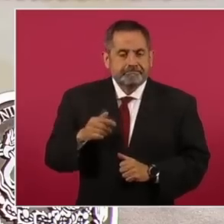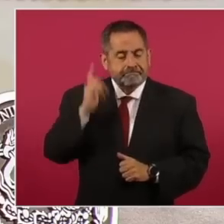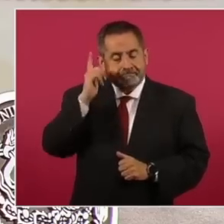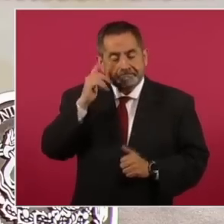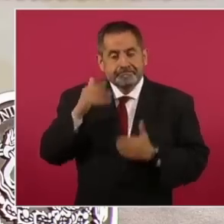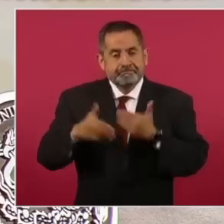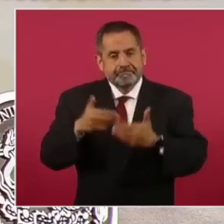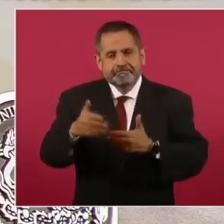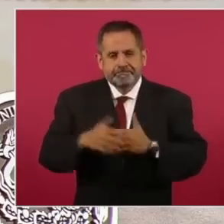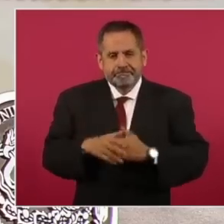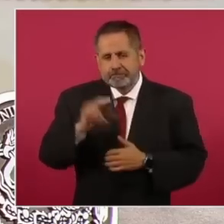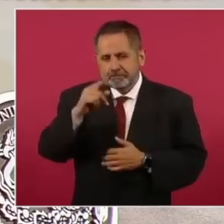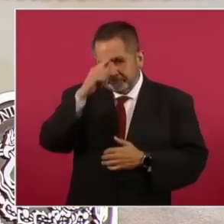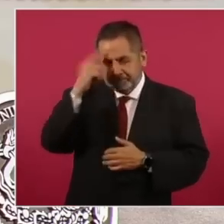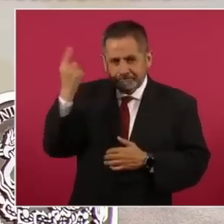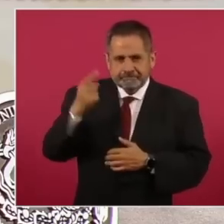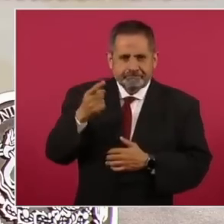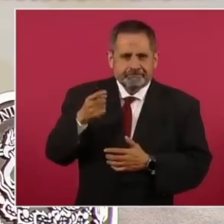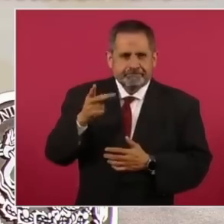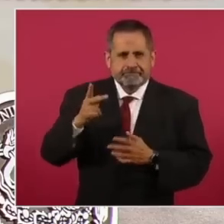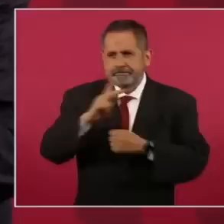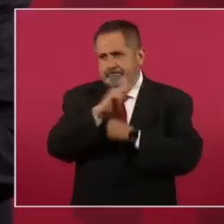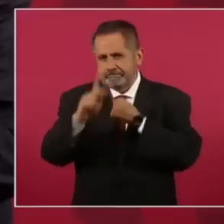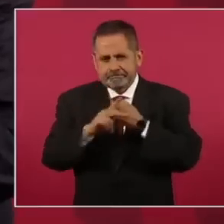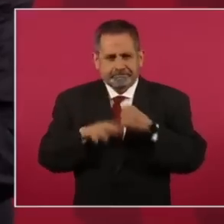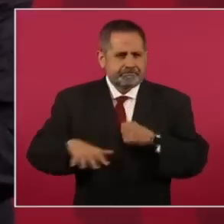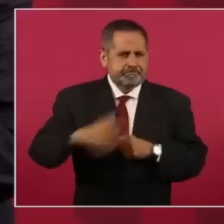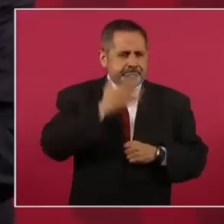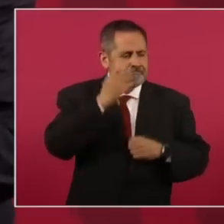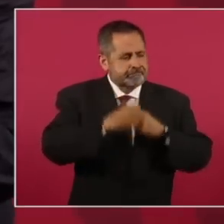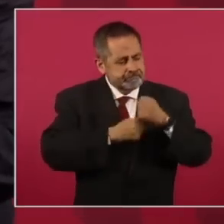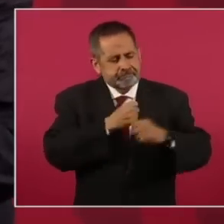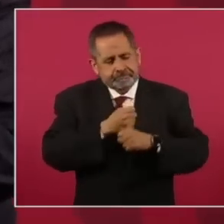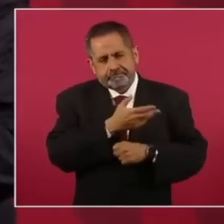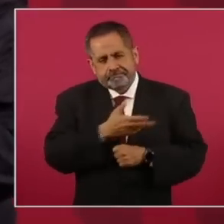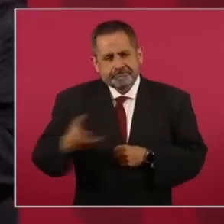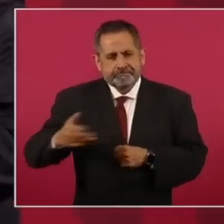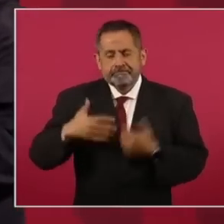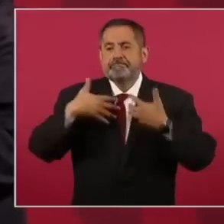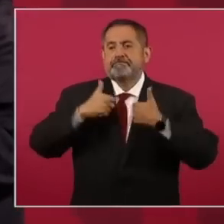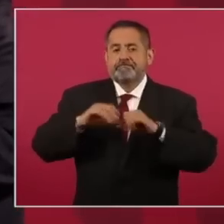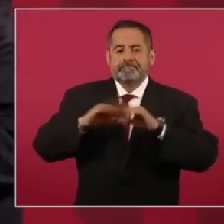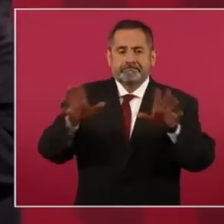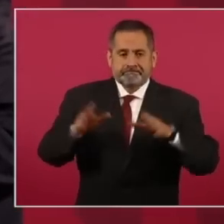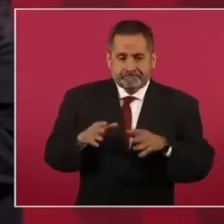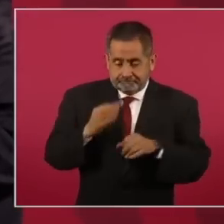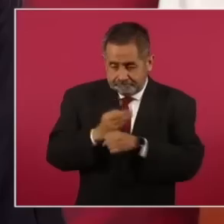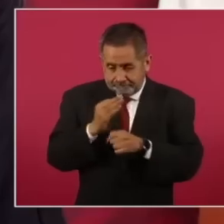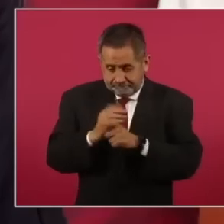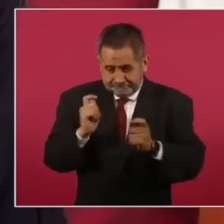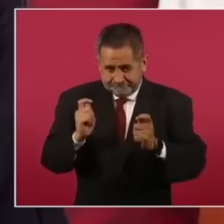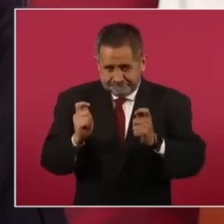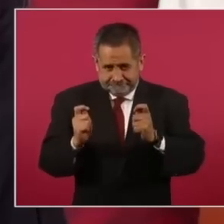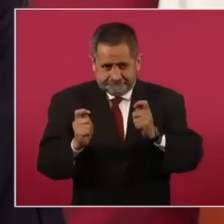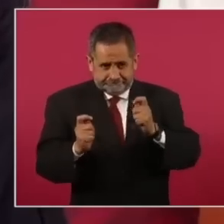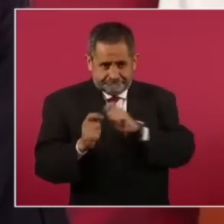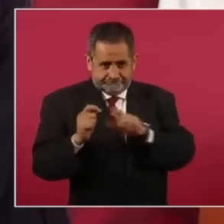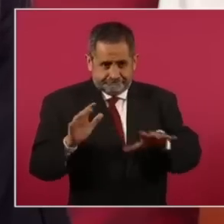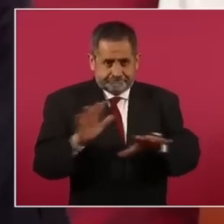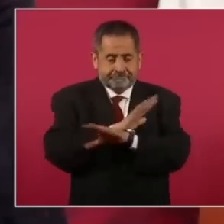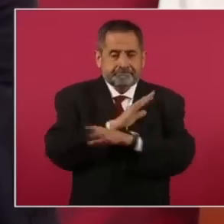No es fácil para un país entender, en el momento que se está produciendo un cambio,